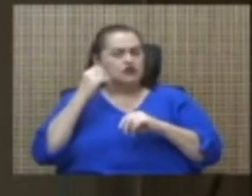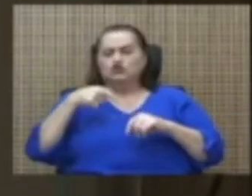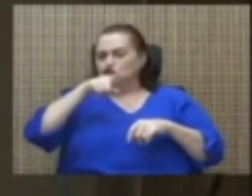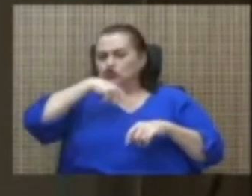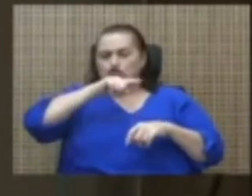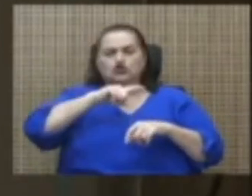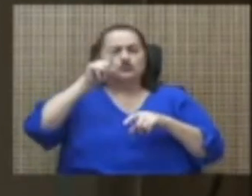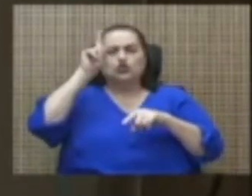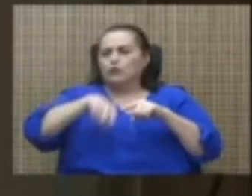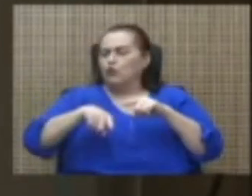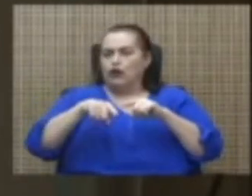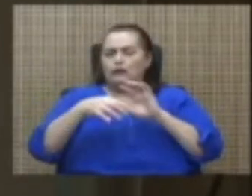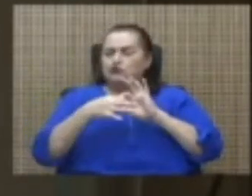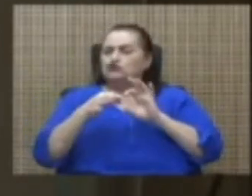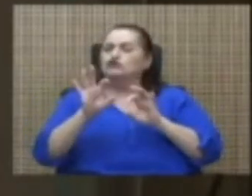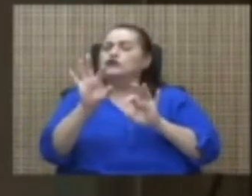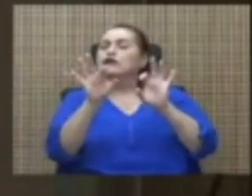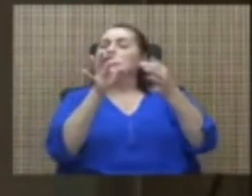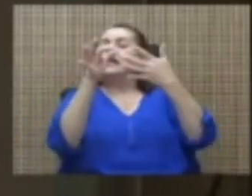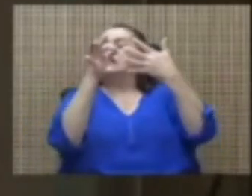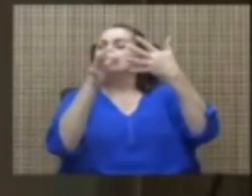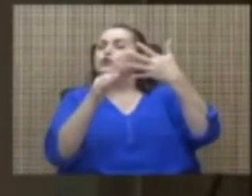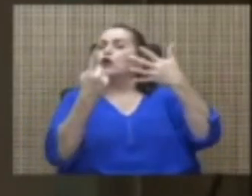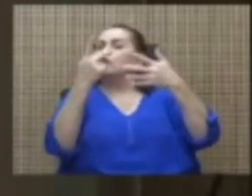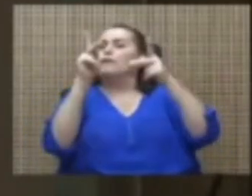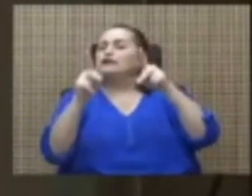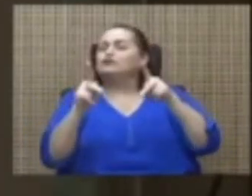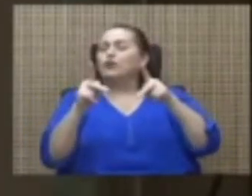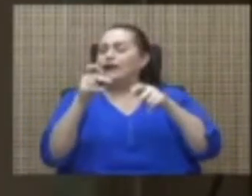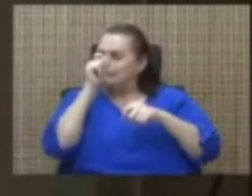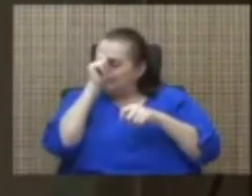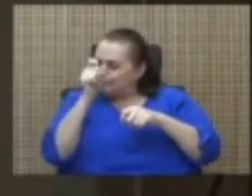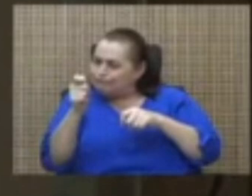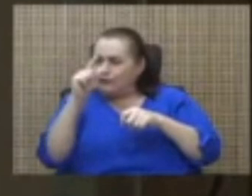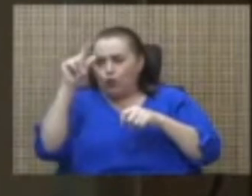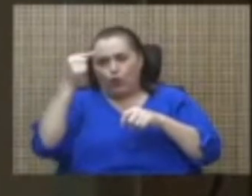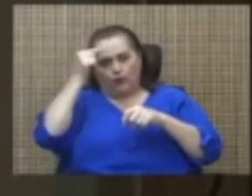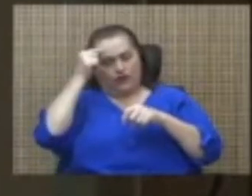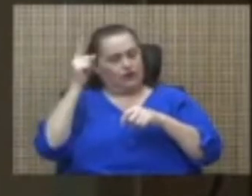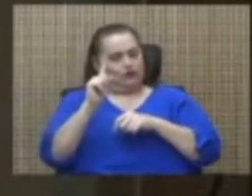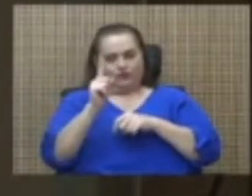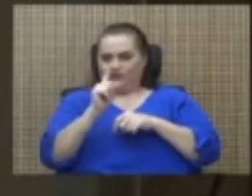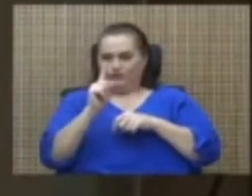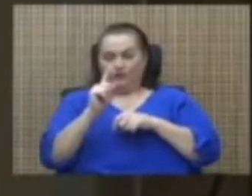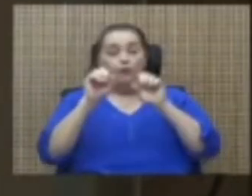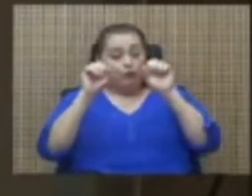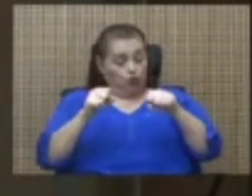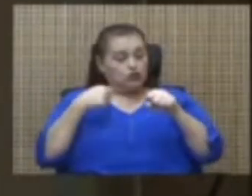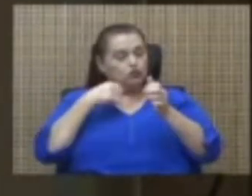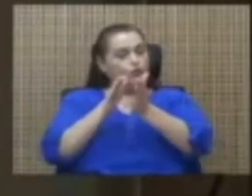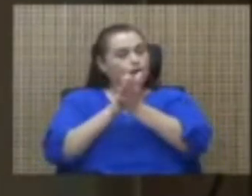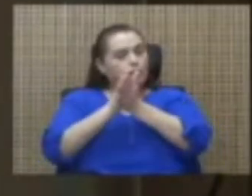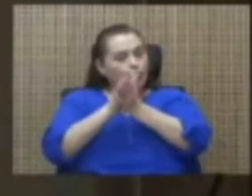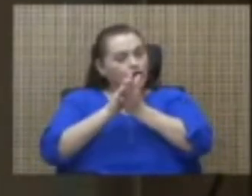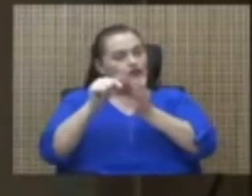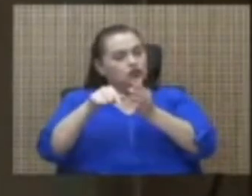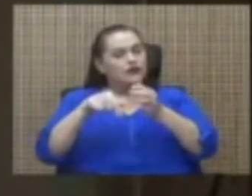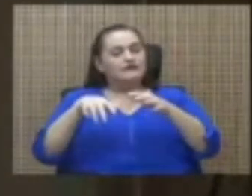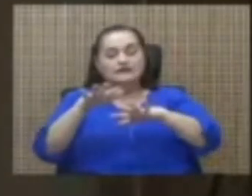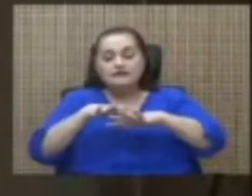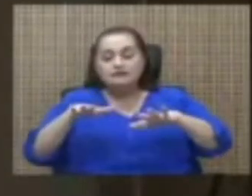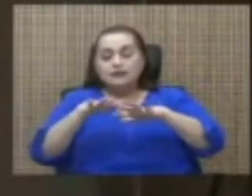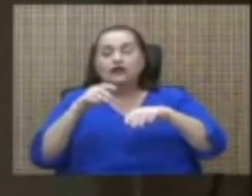elegir a alguien que vaya a ser complaciente con este gobierno, por eso aprovecho este espacio para buscar